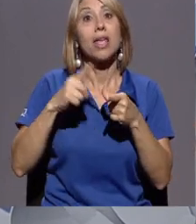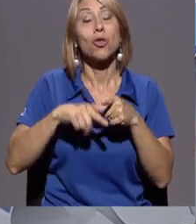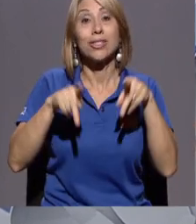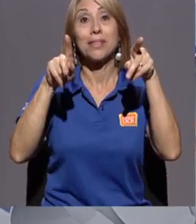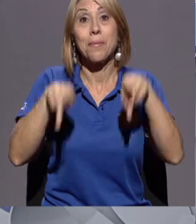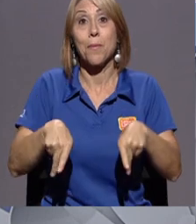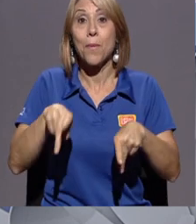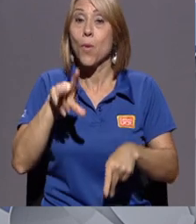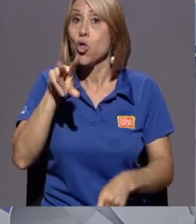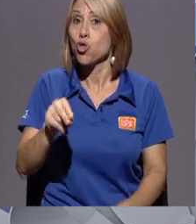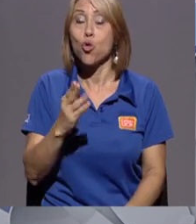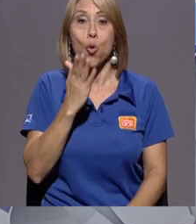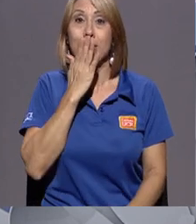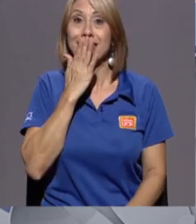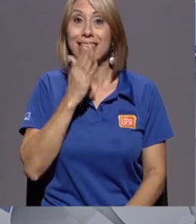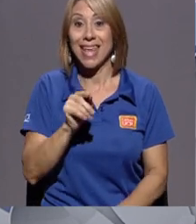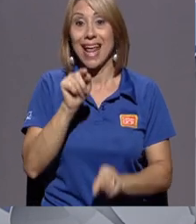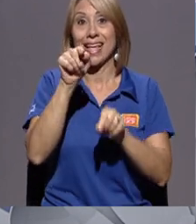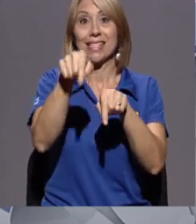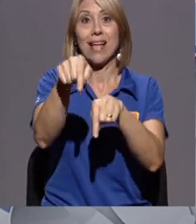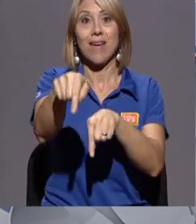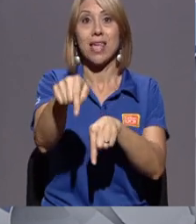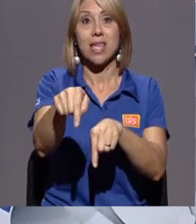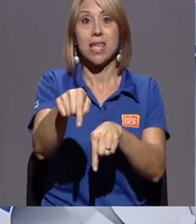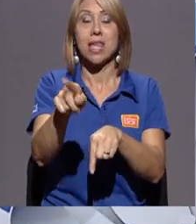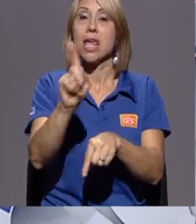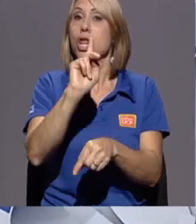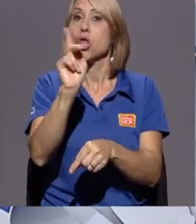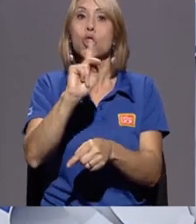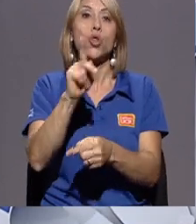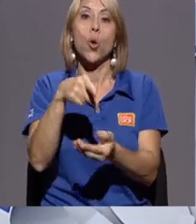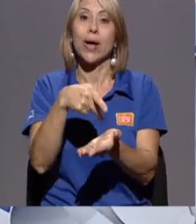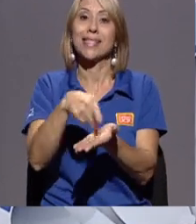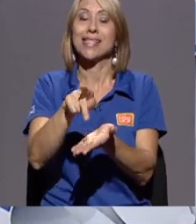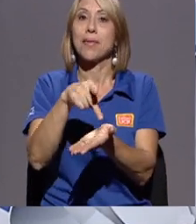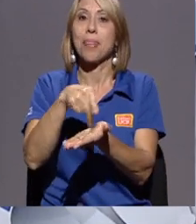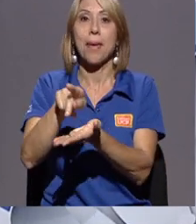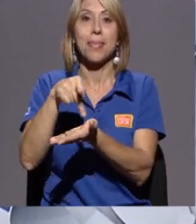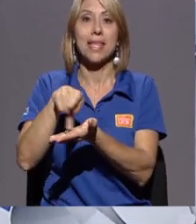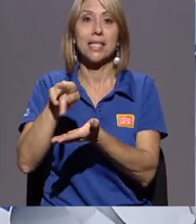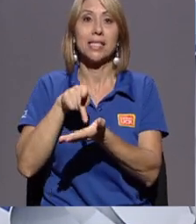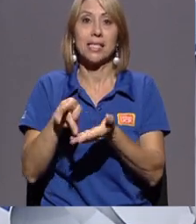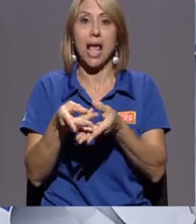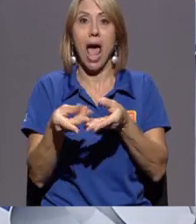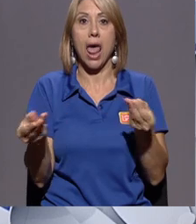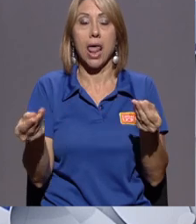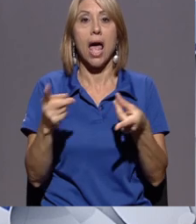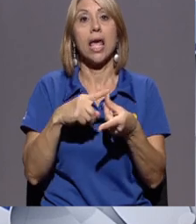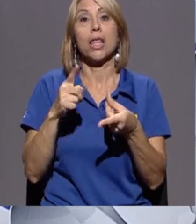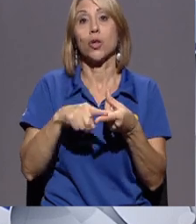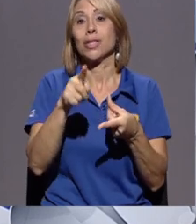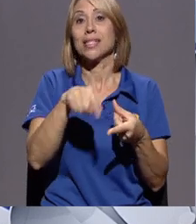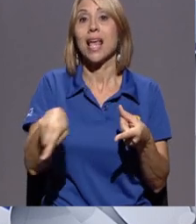no indígena que estaba ahí no es indemnizada. Entonces, ellos alegan una